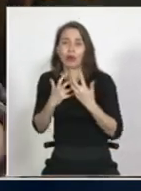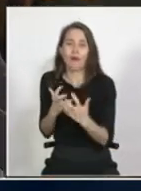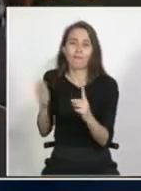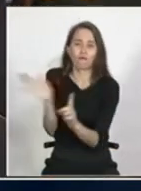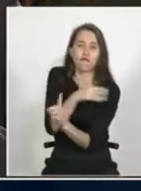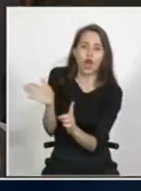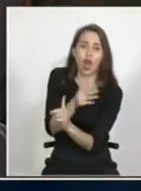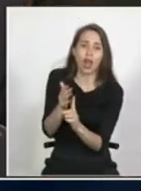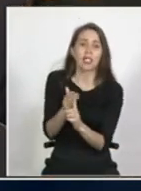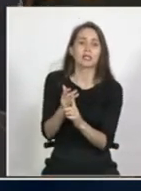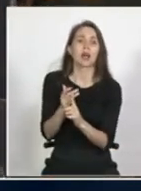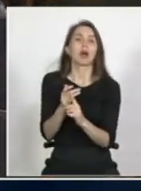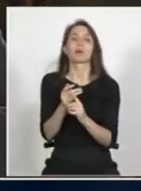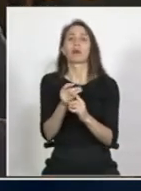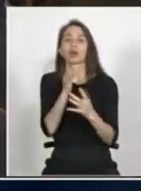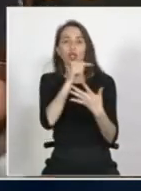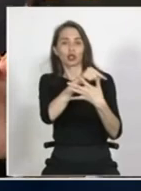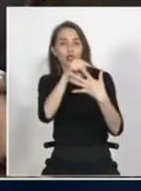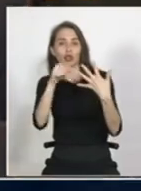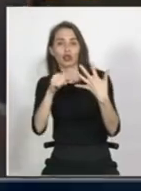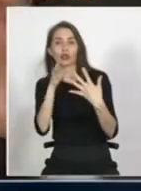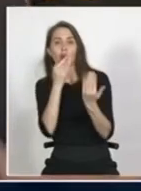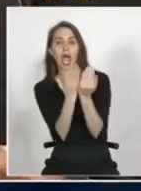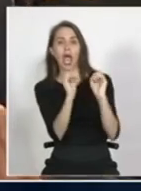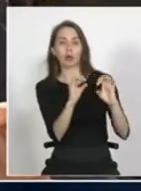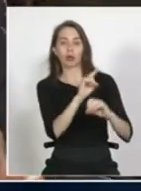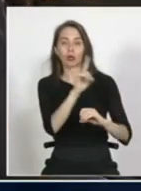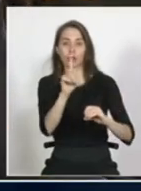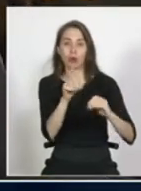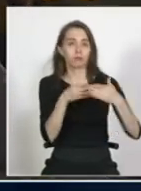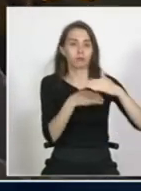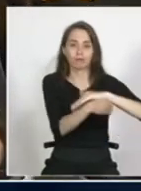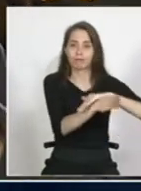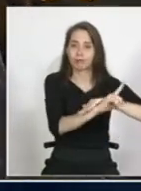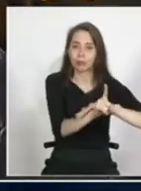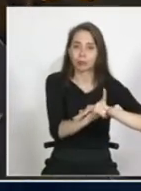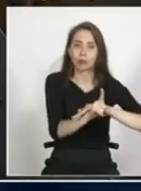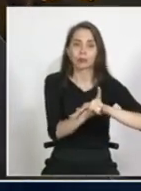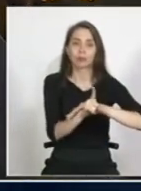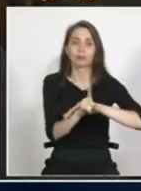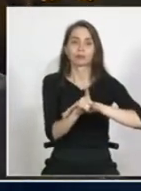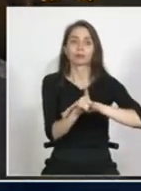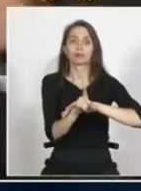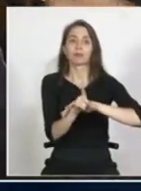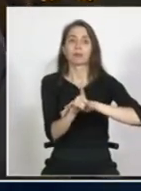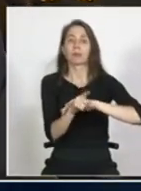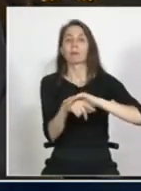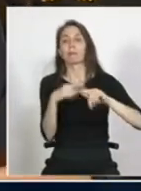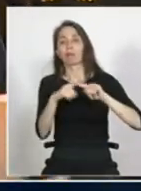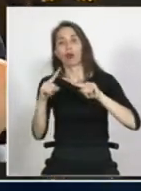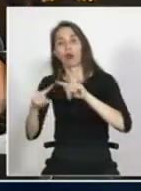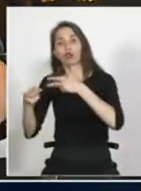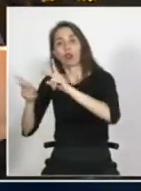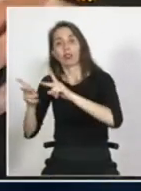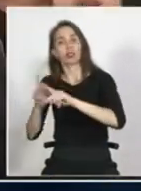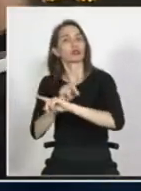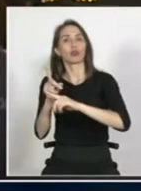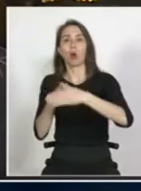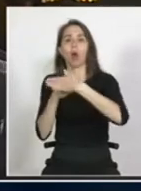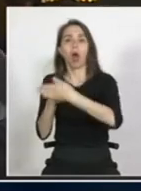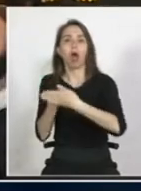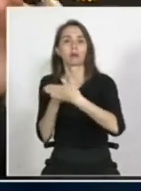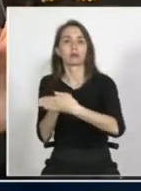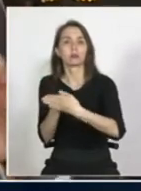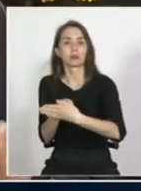acceso quizás en un cierto aspecto a la educación ya hemos visto que no es su plenitud pero hay falta de accesibilidad a otros derechos porque podemos